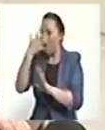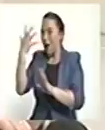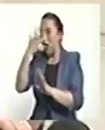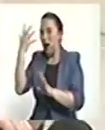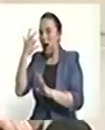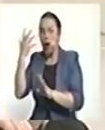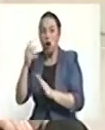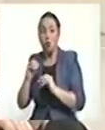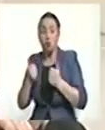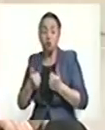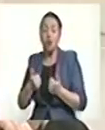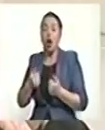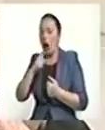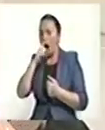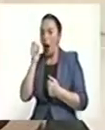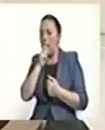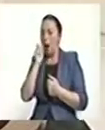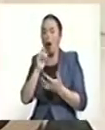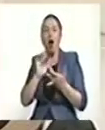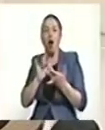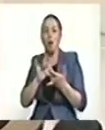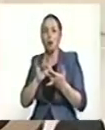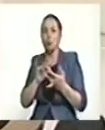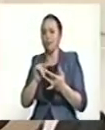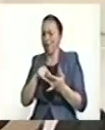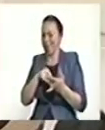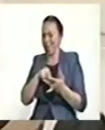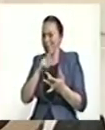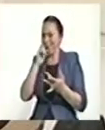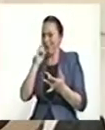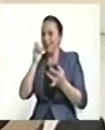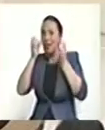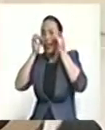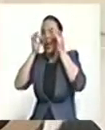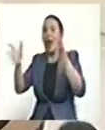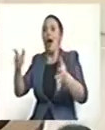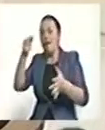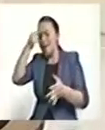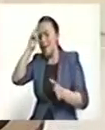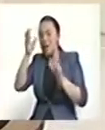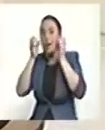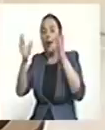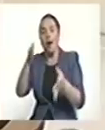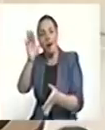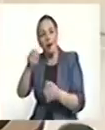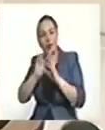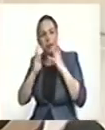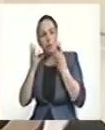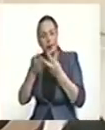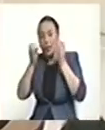tratamiento benigno al narcotráfico. Muy grave que estemos cometiendo este error, señores senadores.